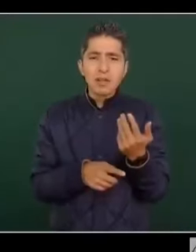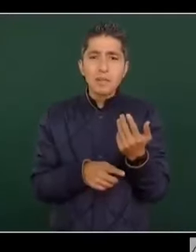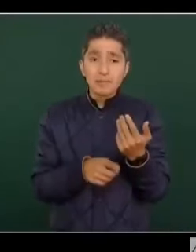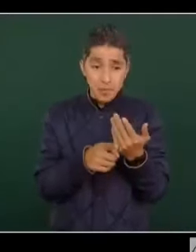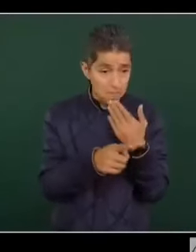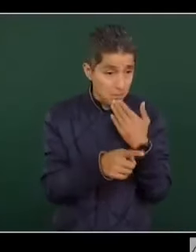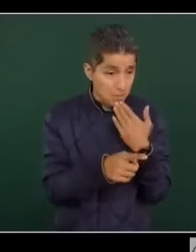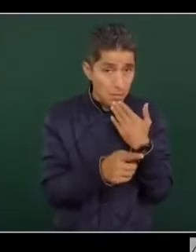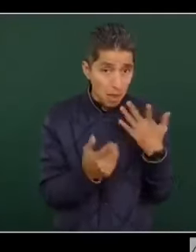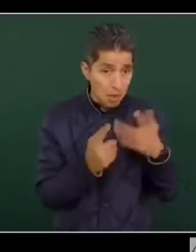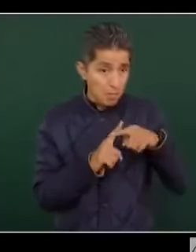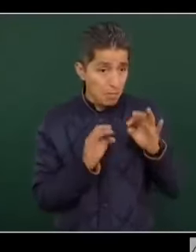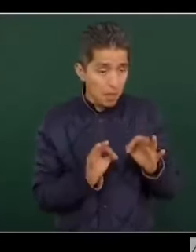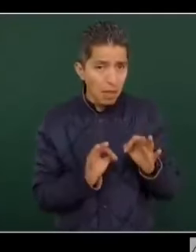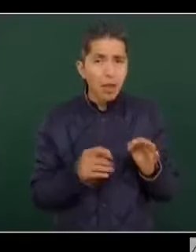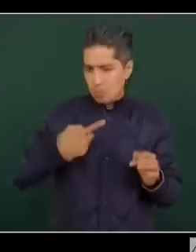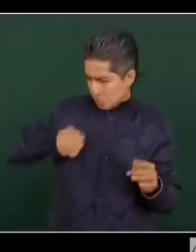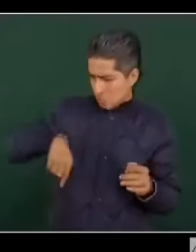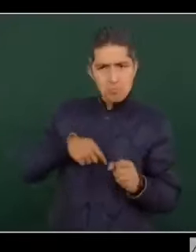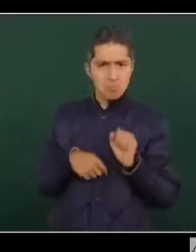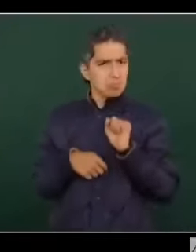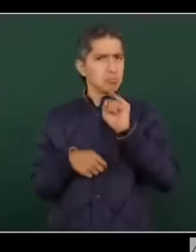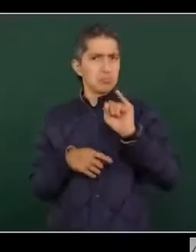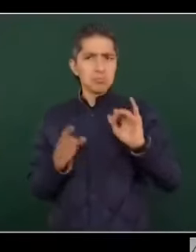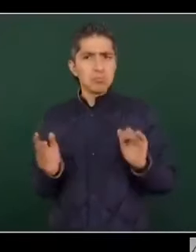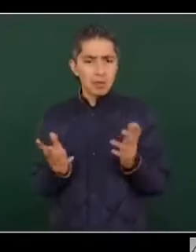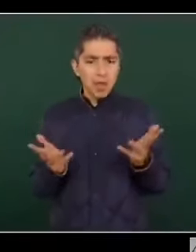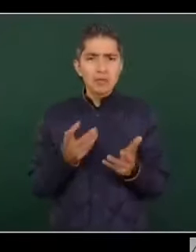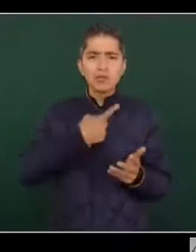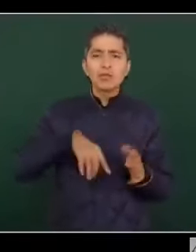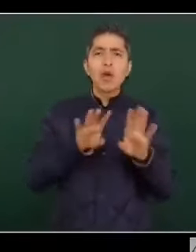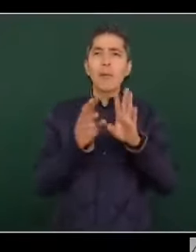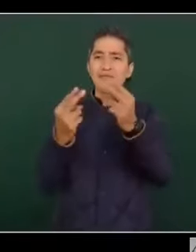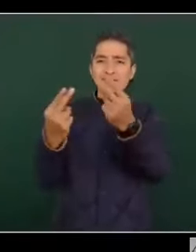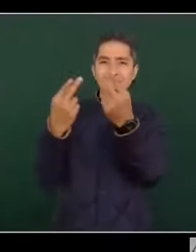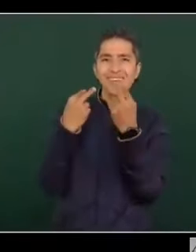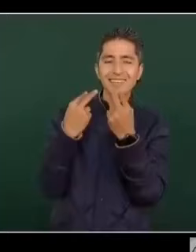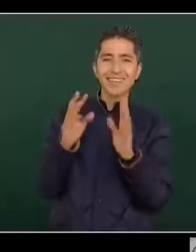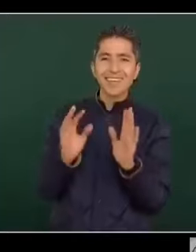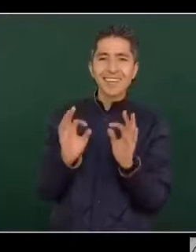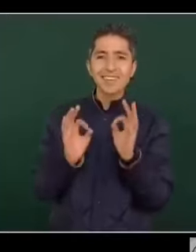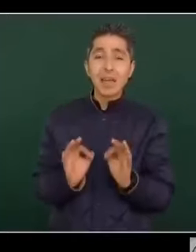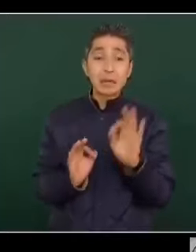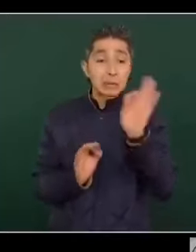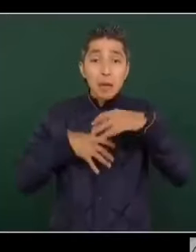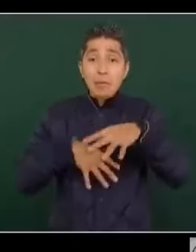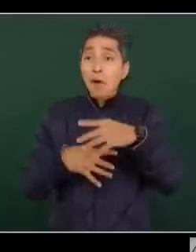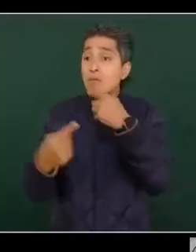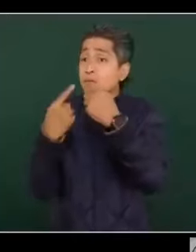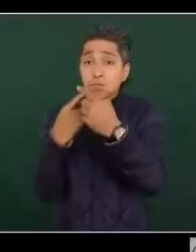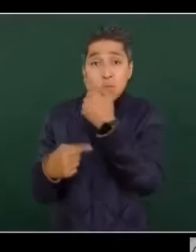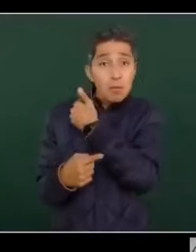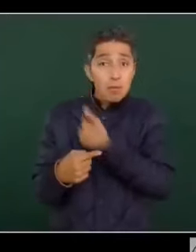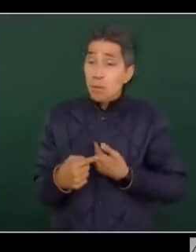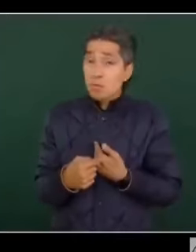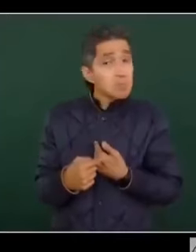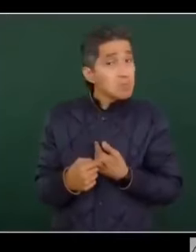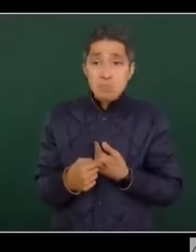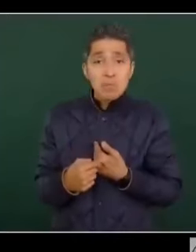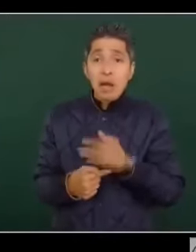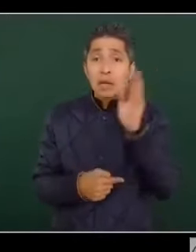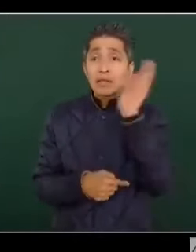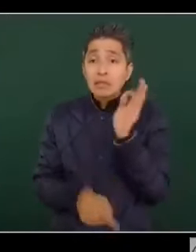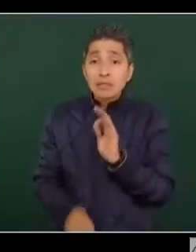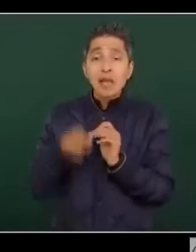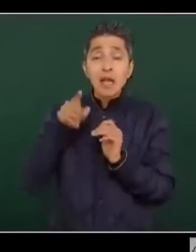funcionó? Entonces, para nosotros sí, para nosotros nos estamos haciendo visibles, y estas protestas, si no hay un diálogo con el presidente, si él